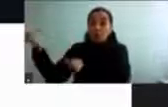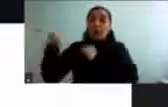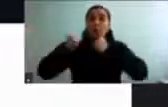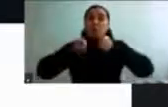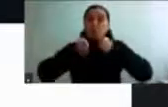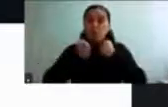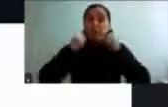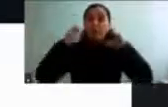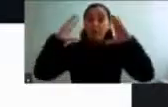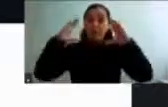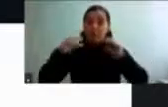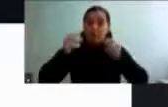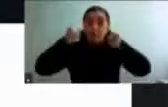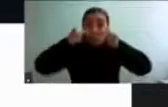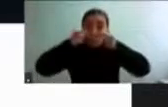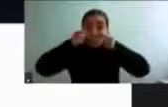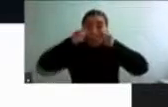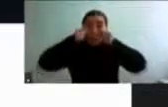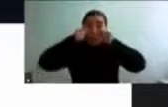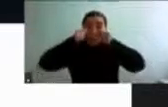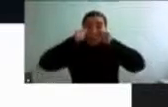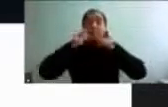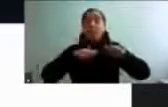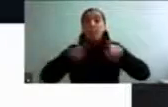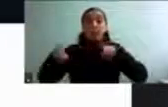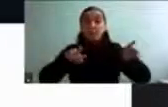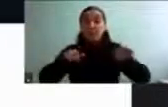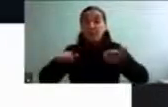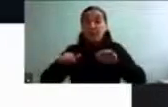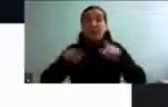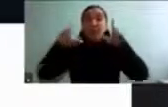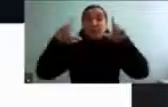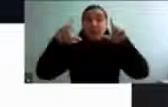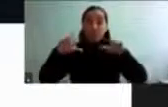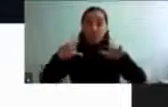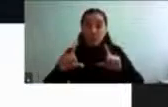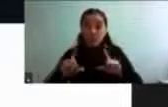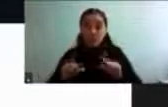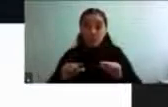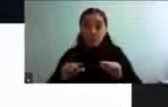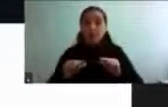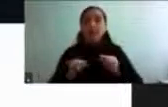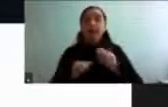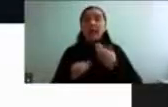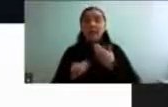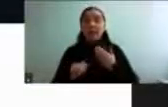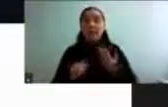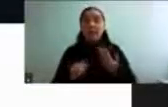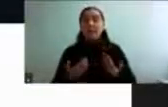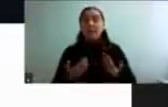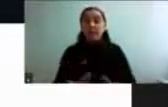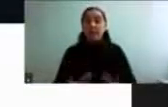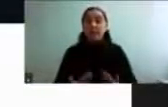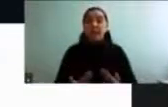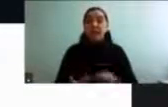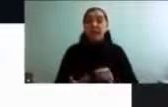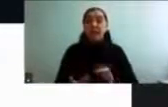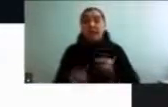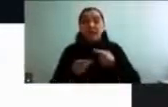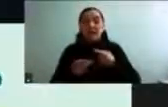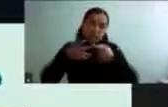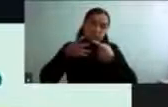visión, alteración en la movilidad, mayor vulnerabilidad, eventos catastróficos, entre otras cosas.